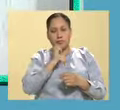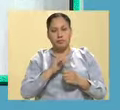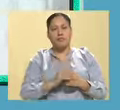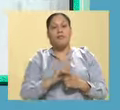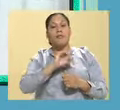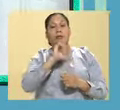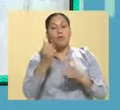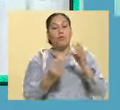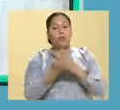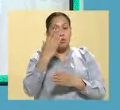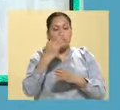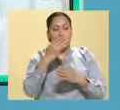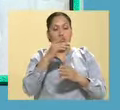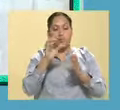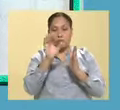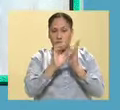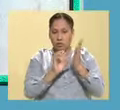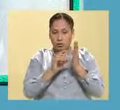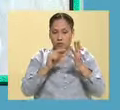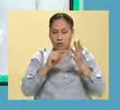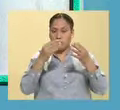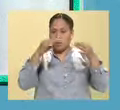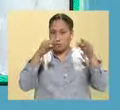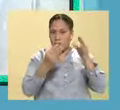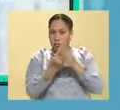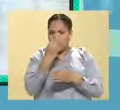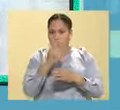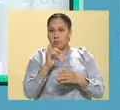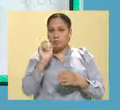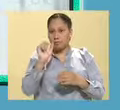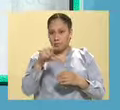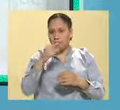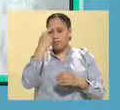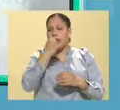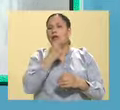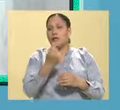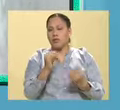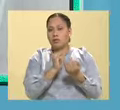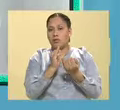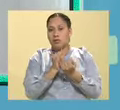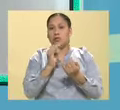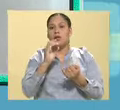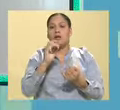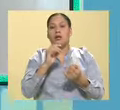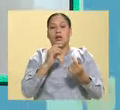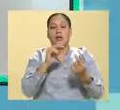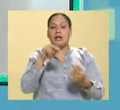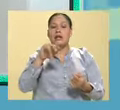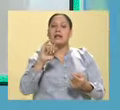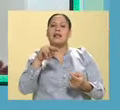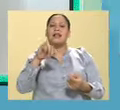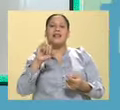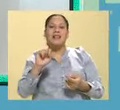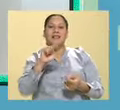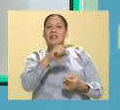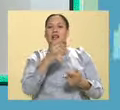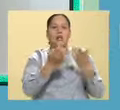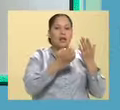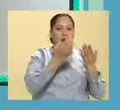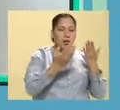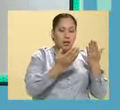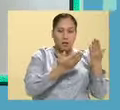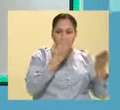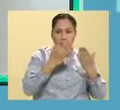otra nueva modalidad de contrato que yo creo que aplica para menores y para los famosos ninis, los que ni estudian ni